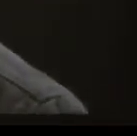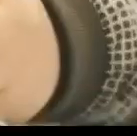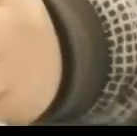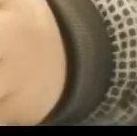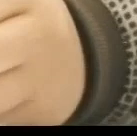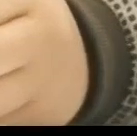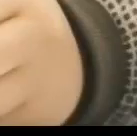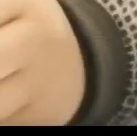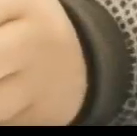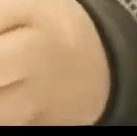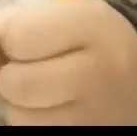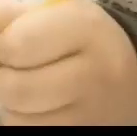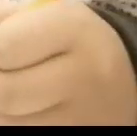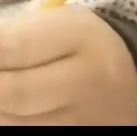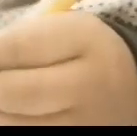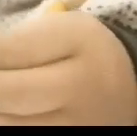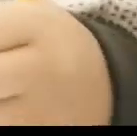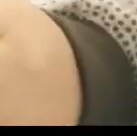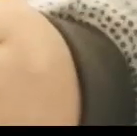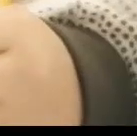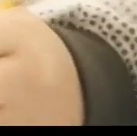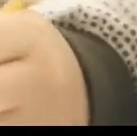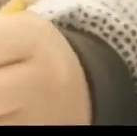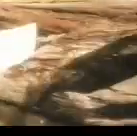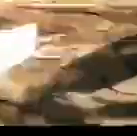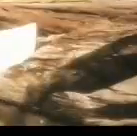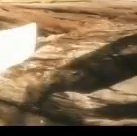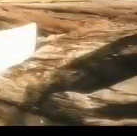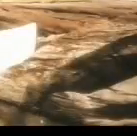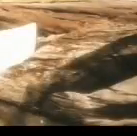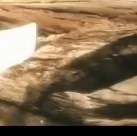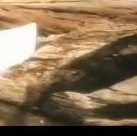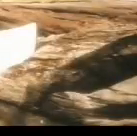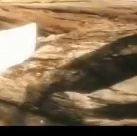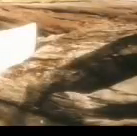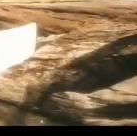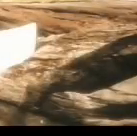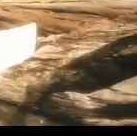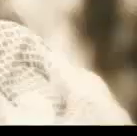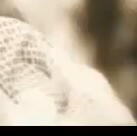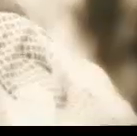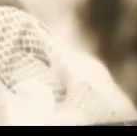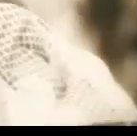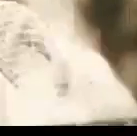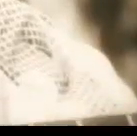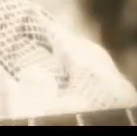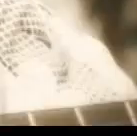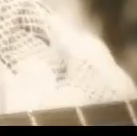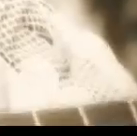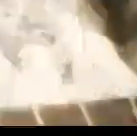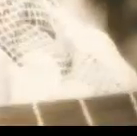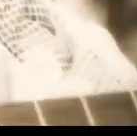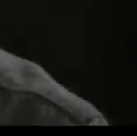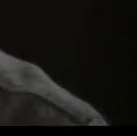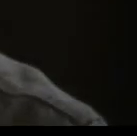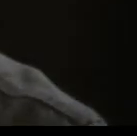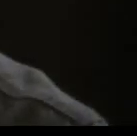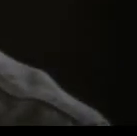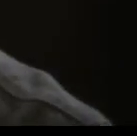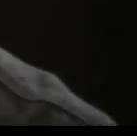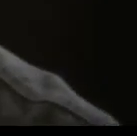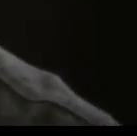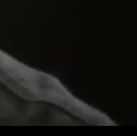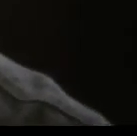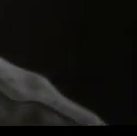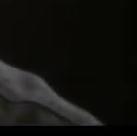que hacía era poner la hoja Entonces escribía, le daba la vuelta otra vez Y si alguien venía, pues nada más estaba tocando la guitarra Como que fuera